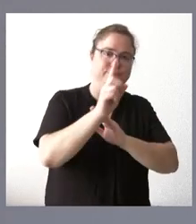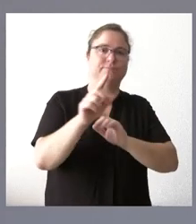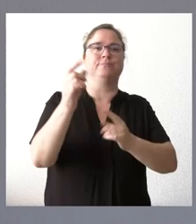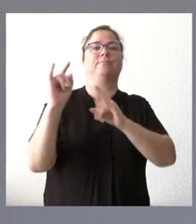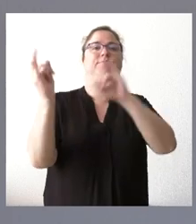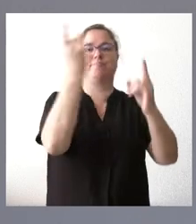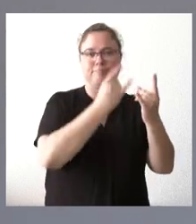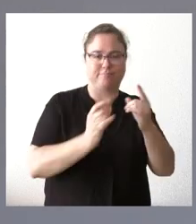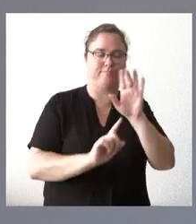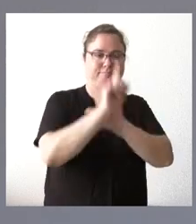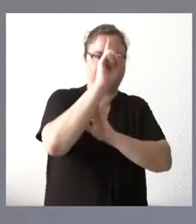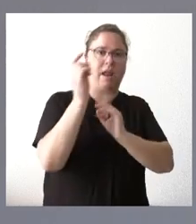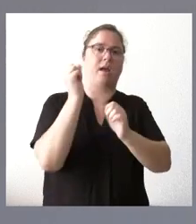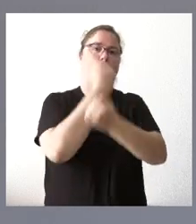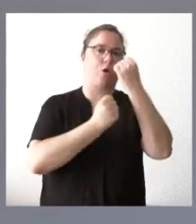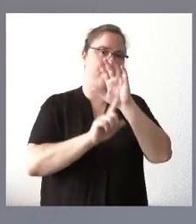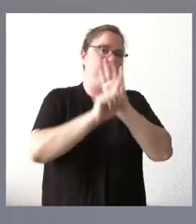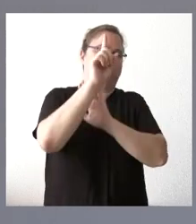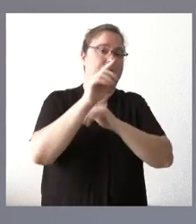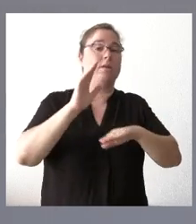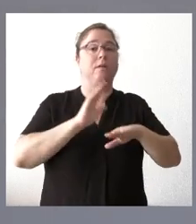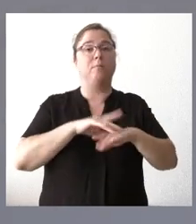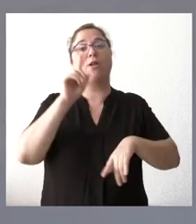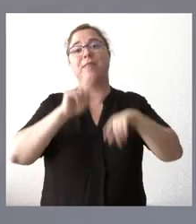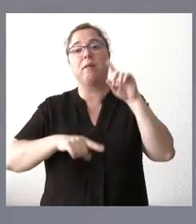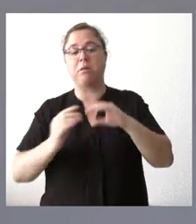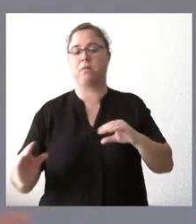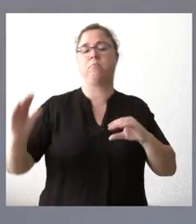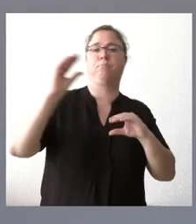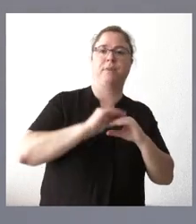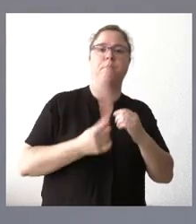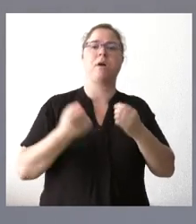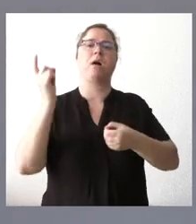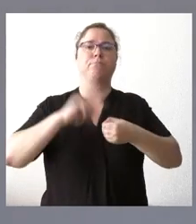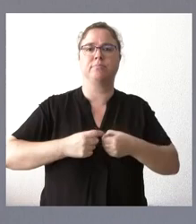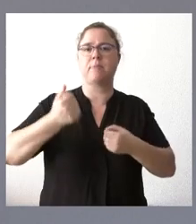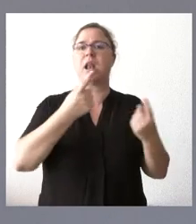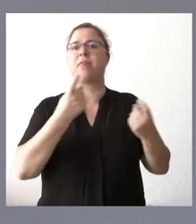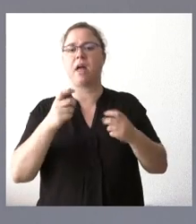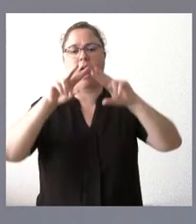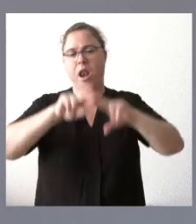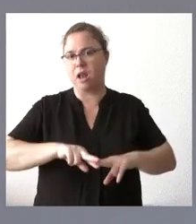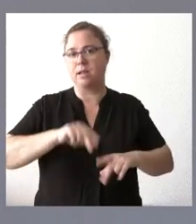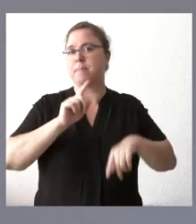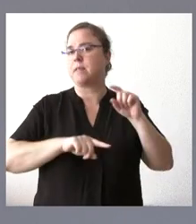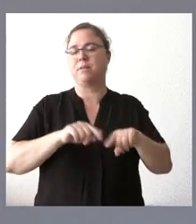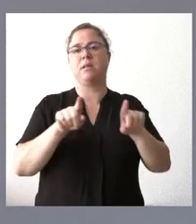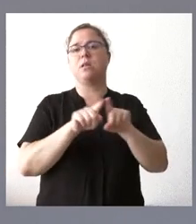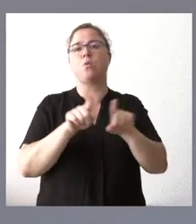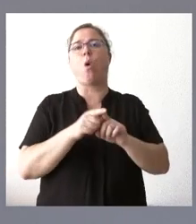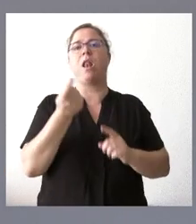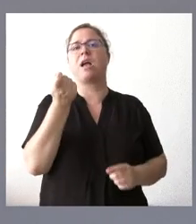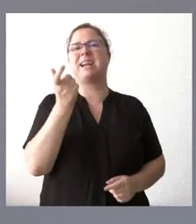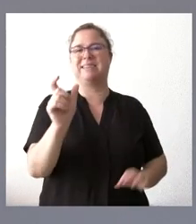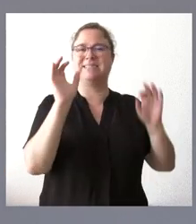territorio. Pero son cantidades que están sujetas a nuevas incorporaciones, a nuevas demandas y análisis posteriores. Y, por tanto, tómese, por tanto, como una cantidad